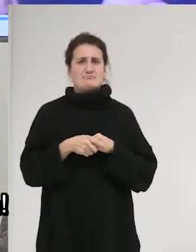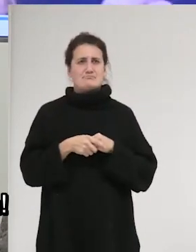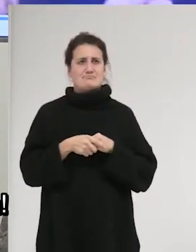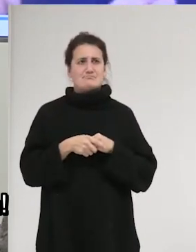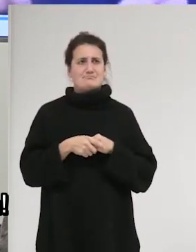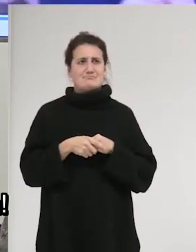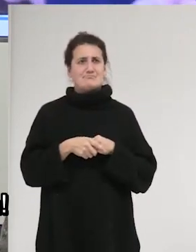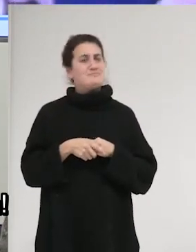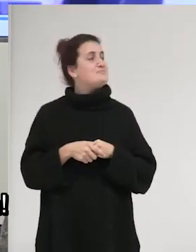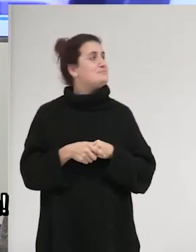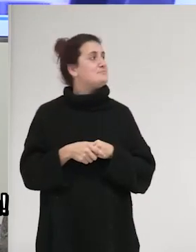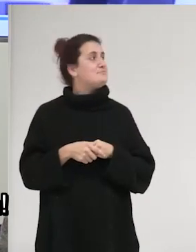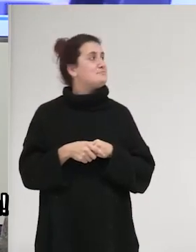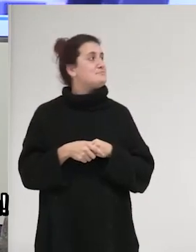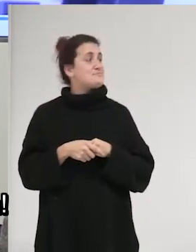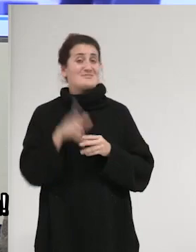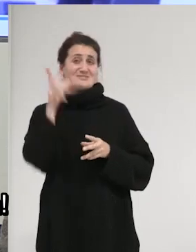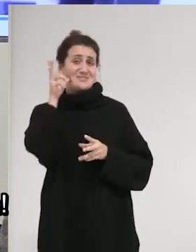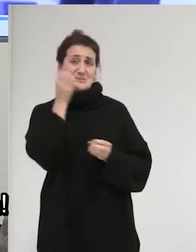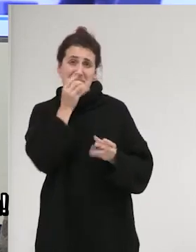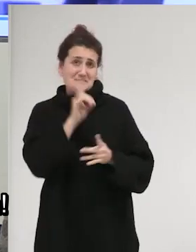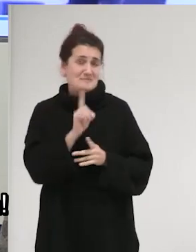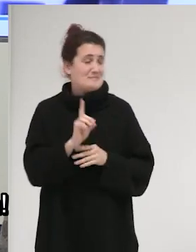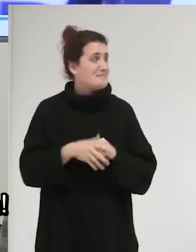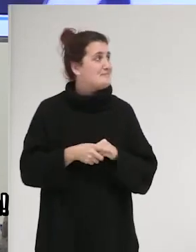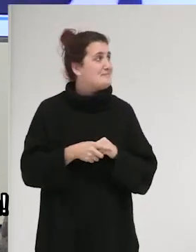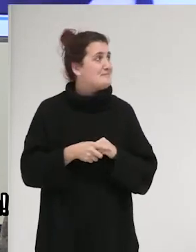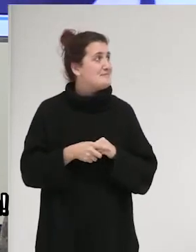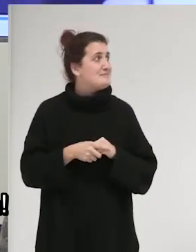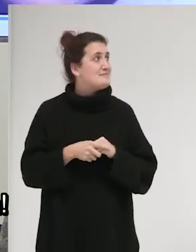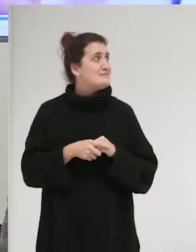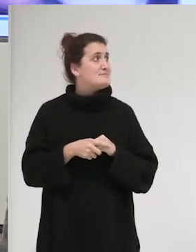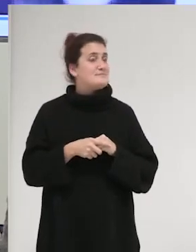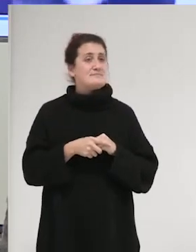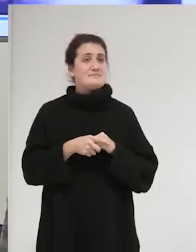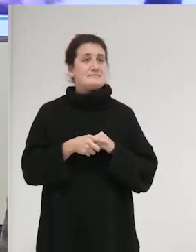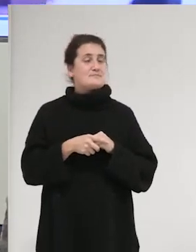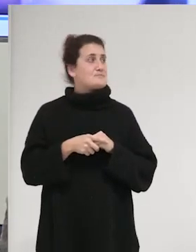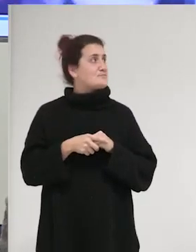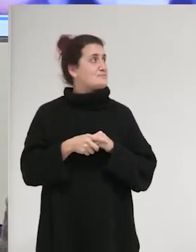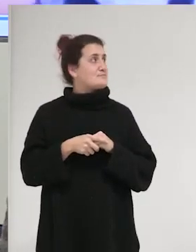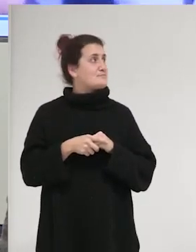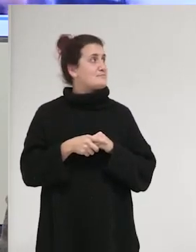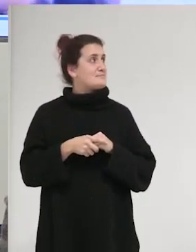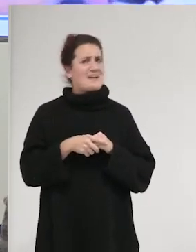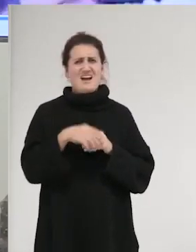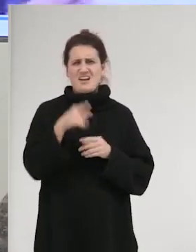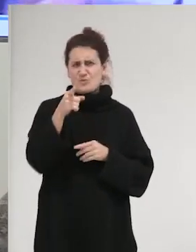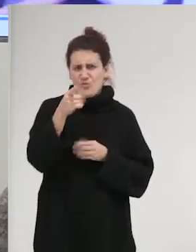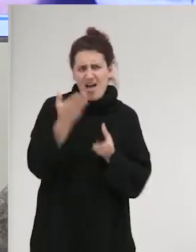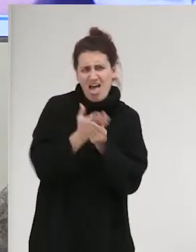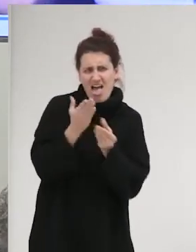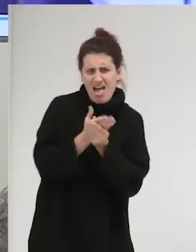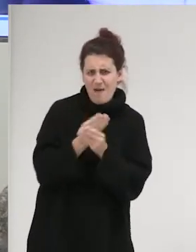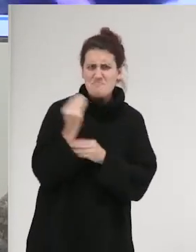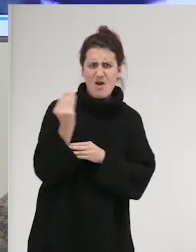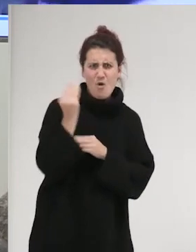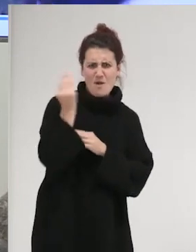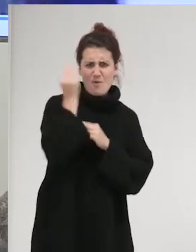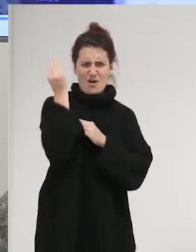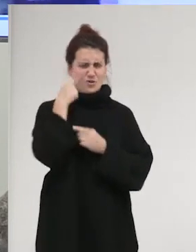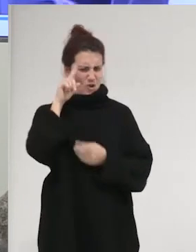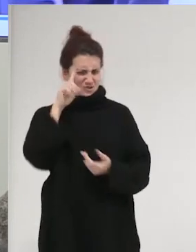Es un mante yo me, es un mante Tu me iniciales en la fin Cada vista es más buena y no sigue por el filme Porque